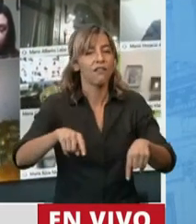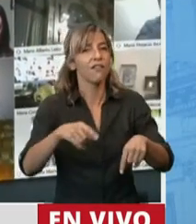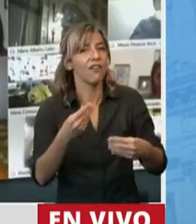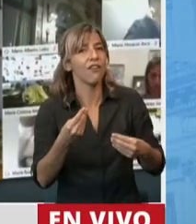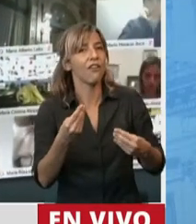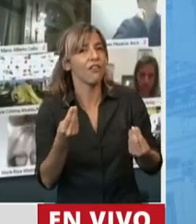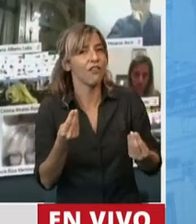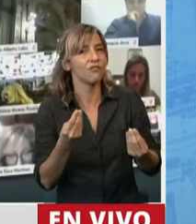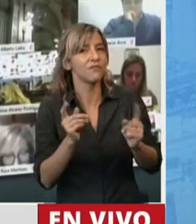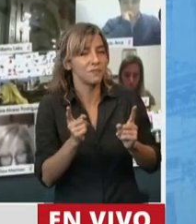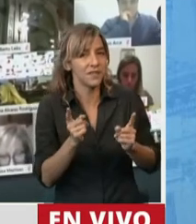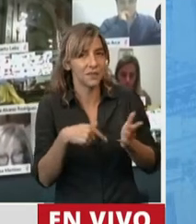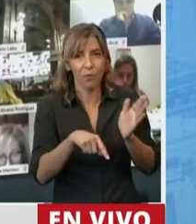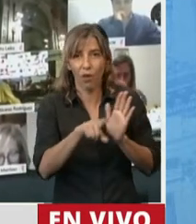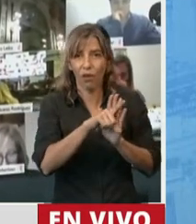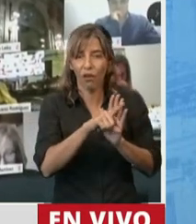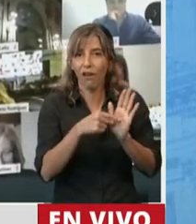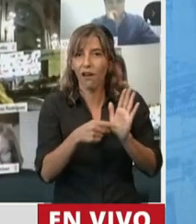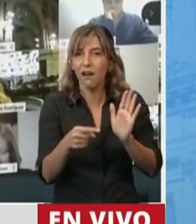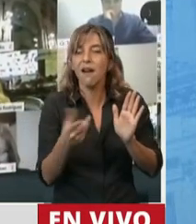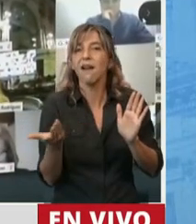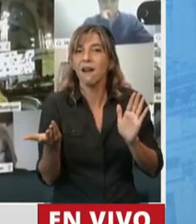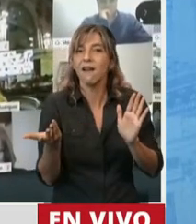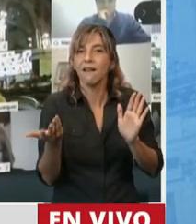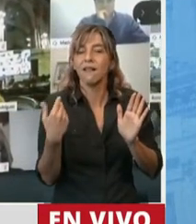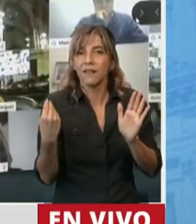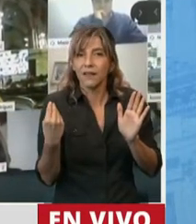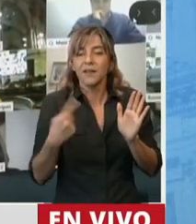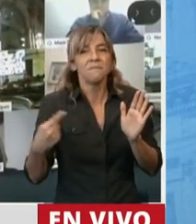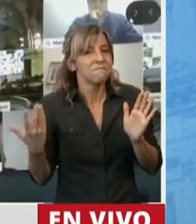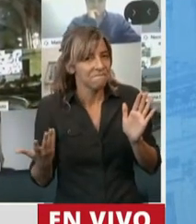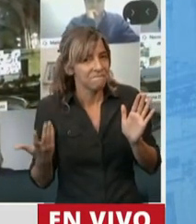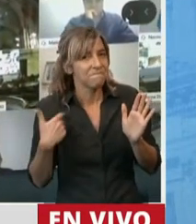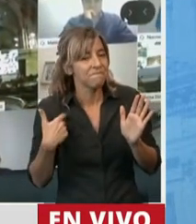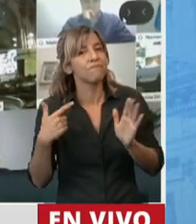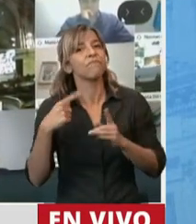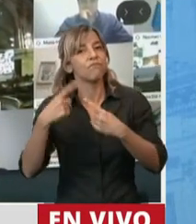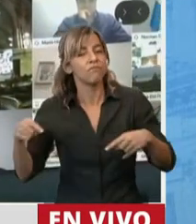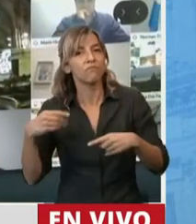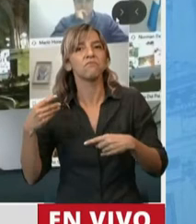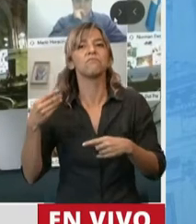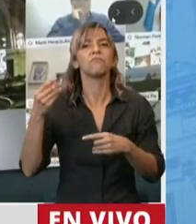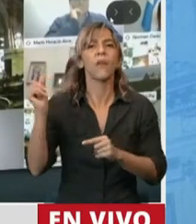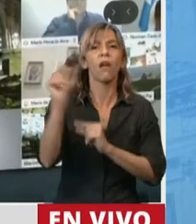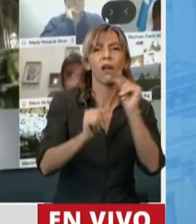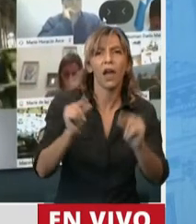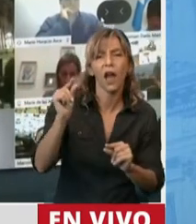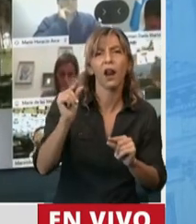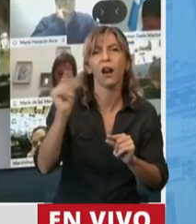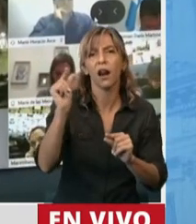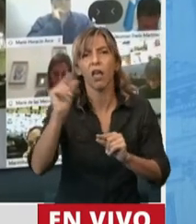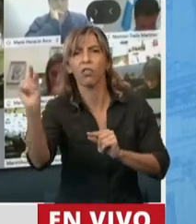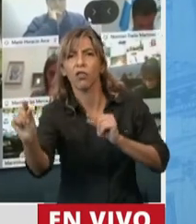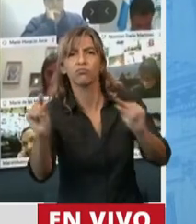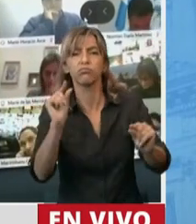de esta ley que dice que los créditos fiscales de las contribuciones patronales se